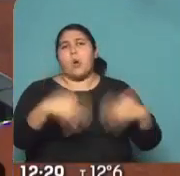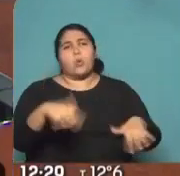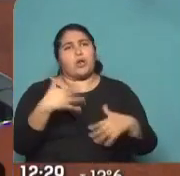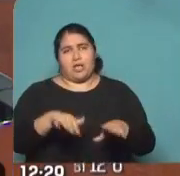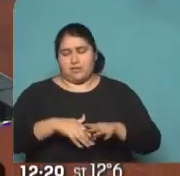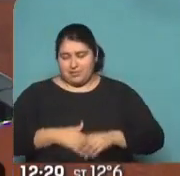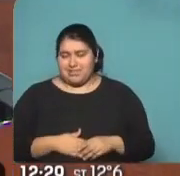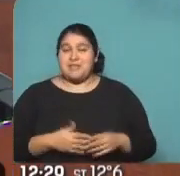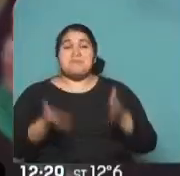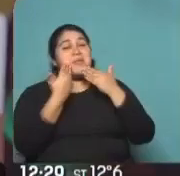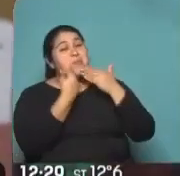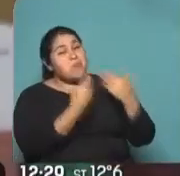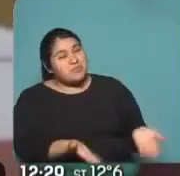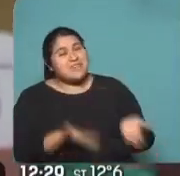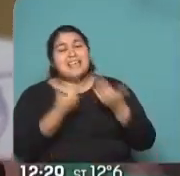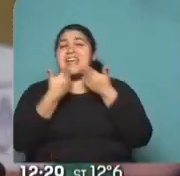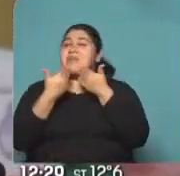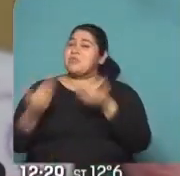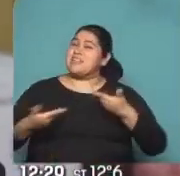Gracias, Pablo. No, les agradezco a ustedes por la invitación.